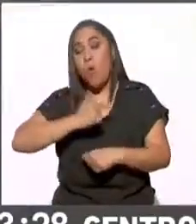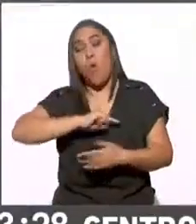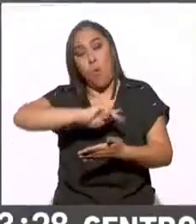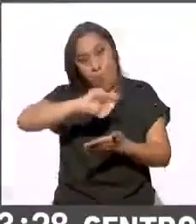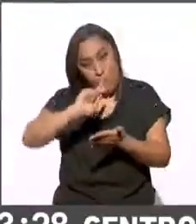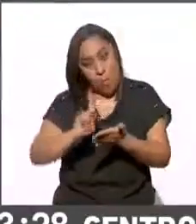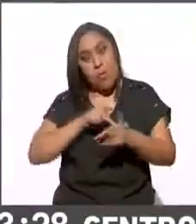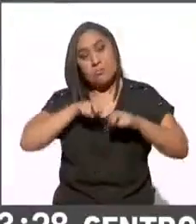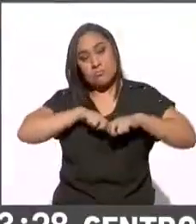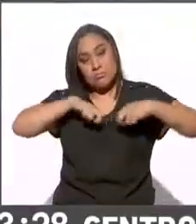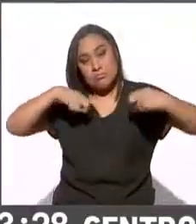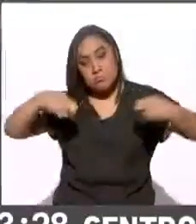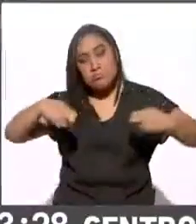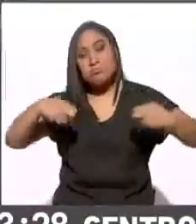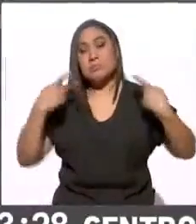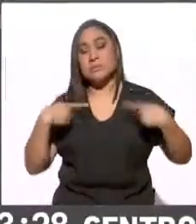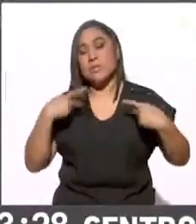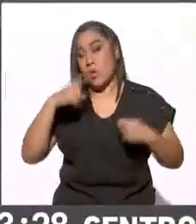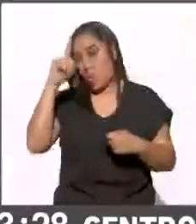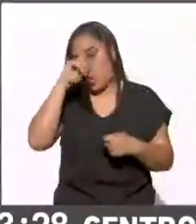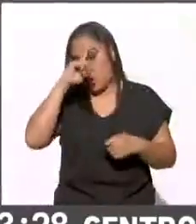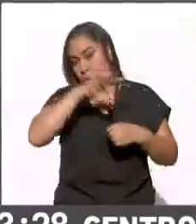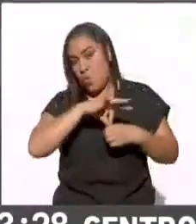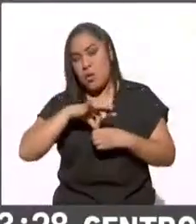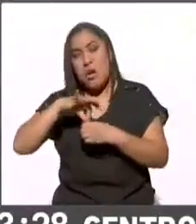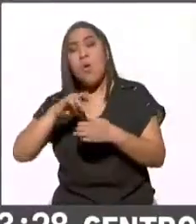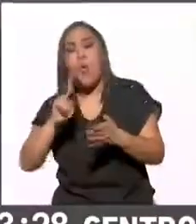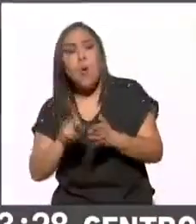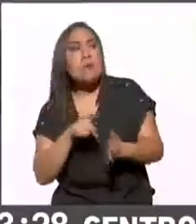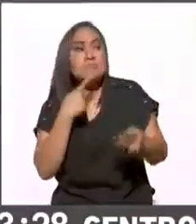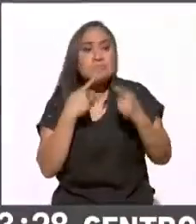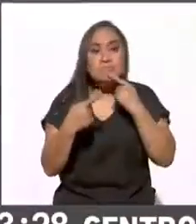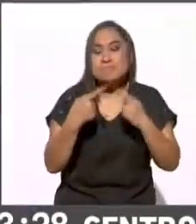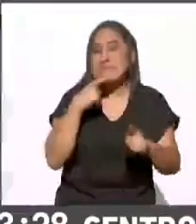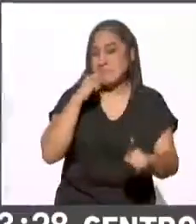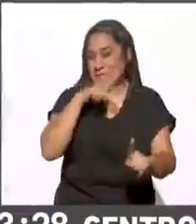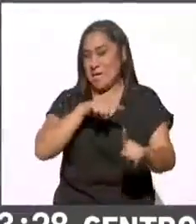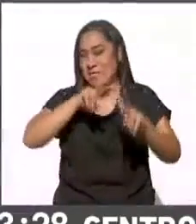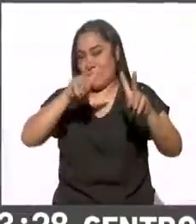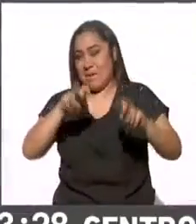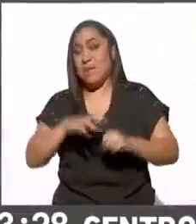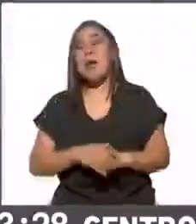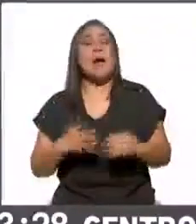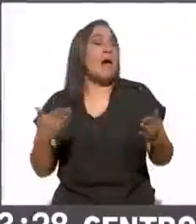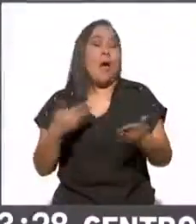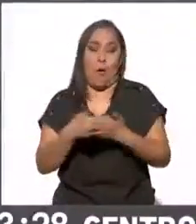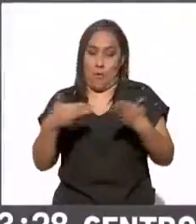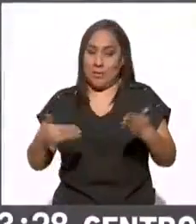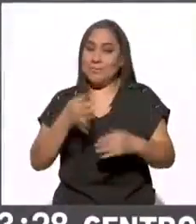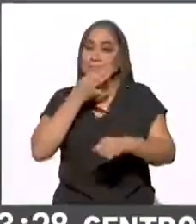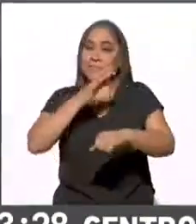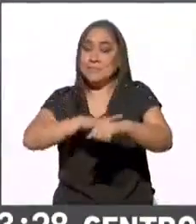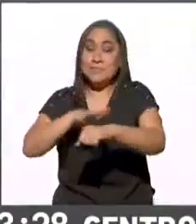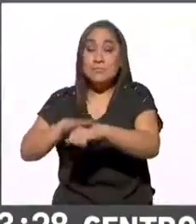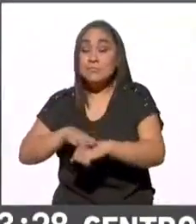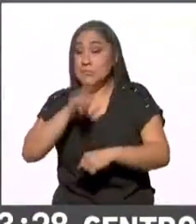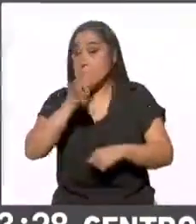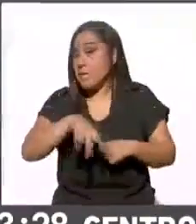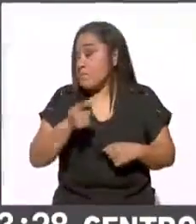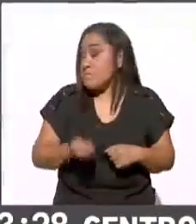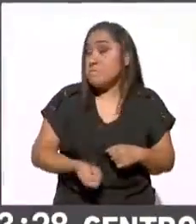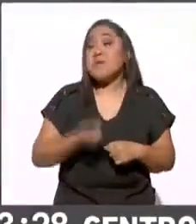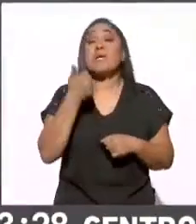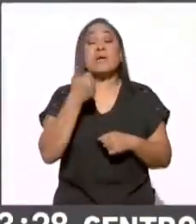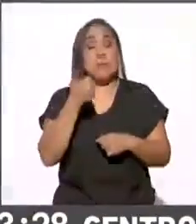la sesión del Consejo Electoral precisamente para abordar este tema. Hay que comentar, por qué no, señalar que es la primera vez